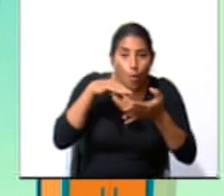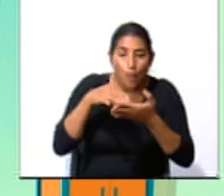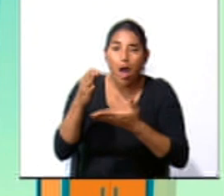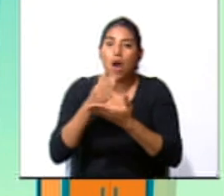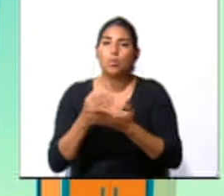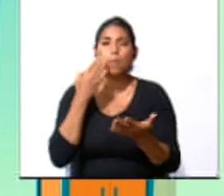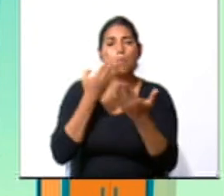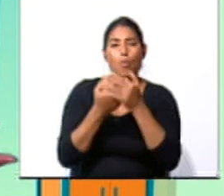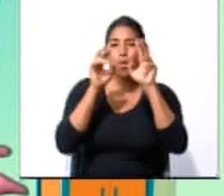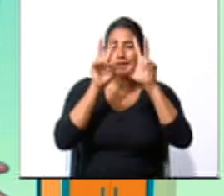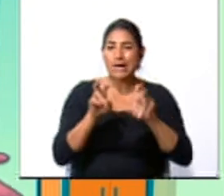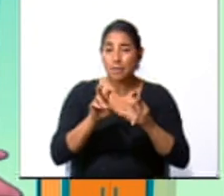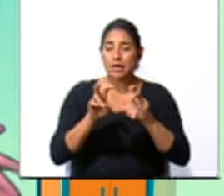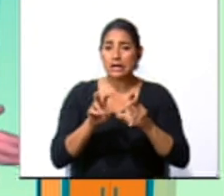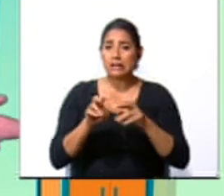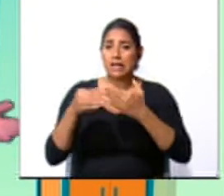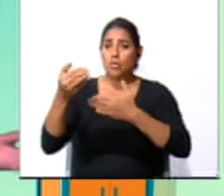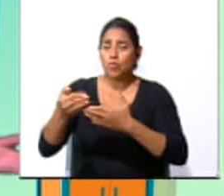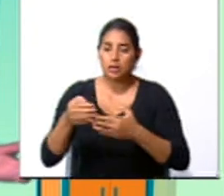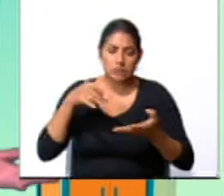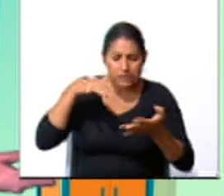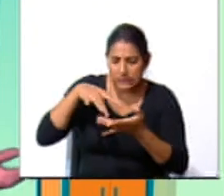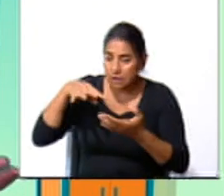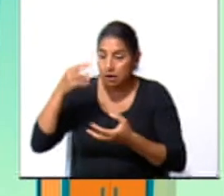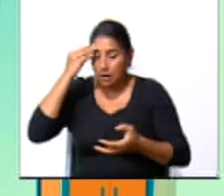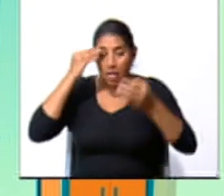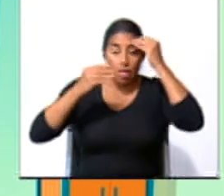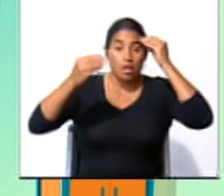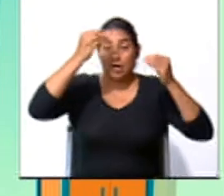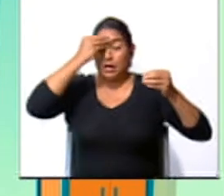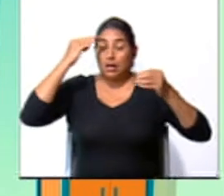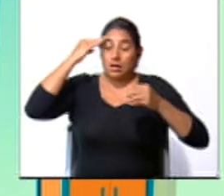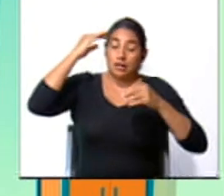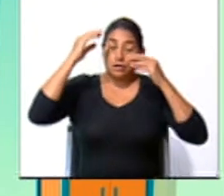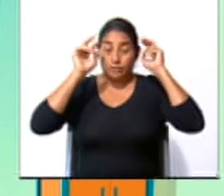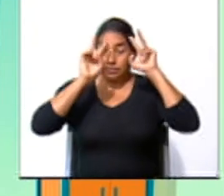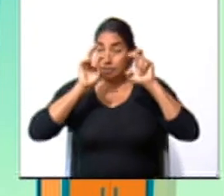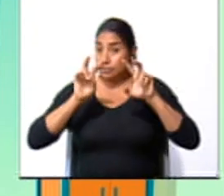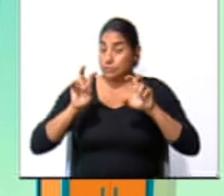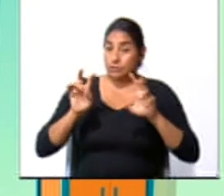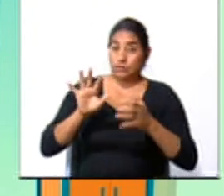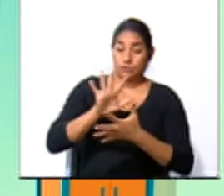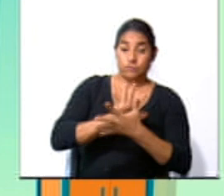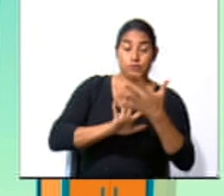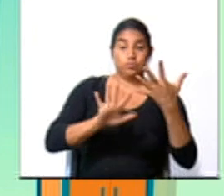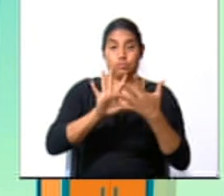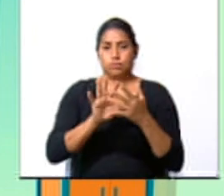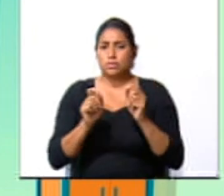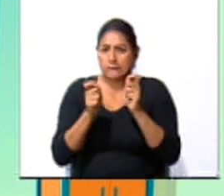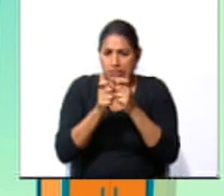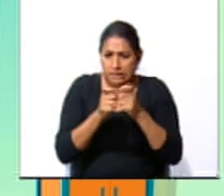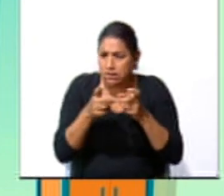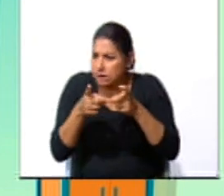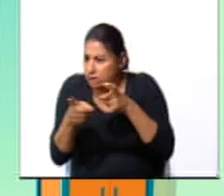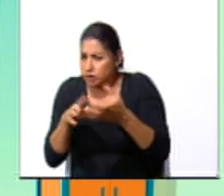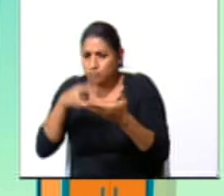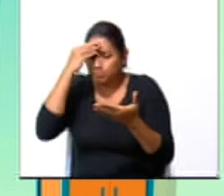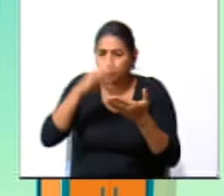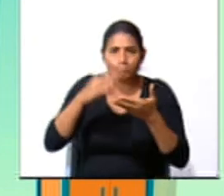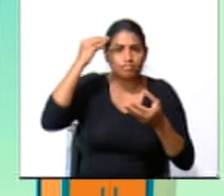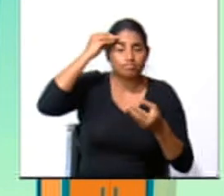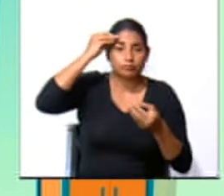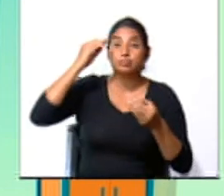alguna prueba y de repente es mucha la información que deben de analizar. Son muchos los detalles que deben de aprender.